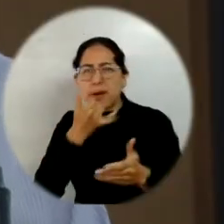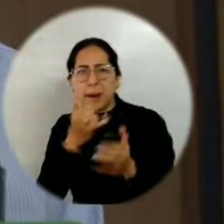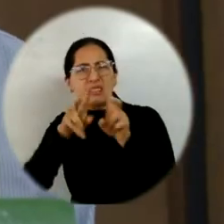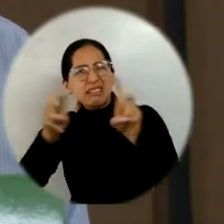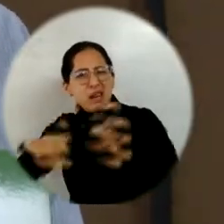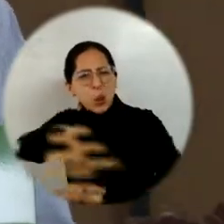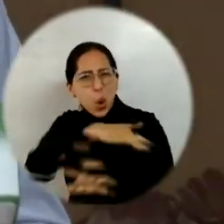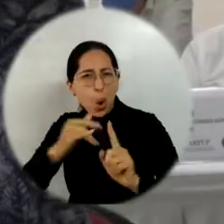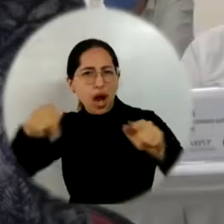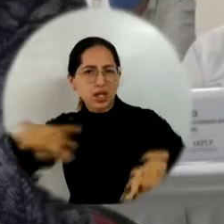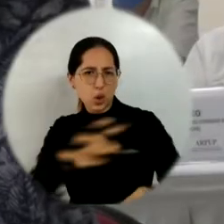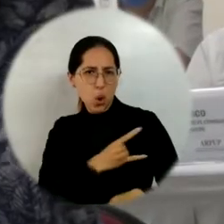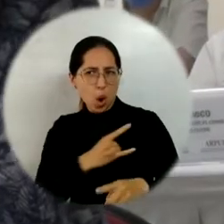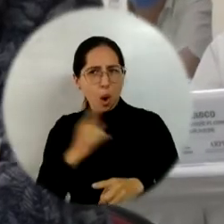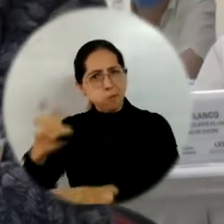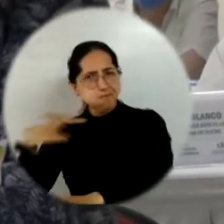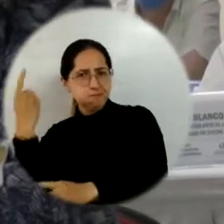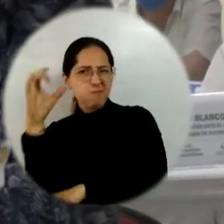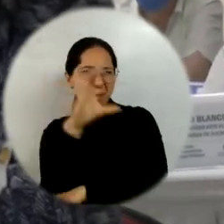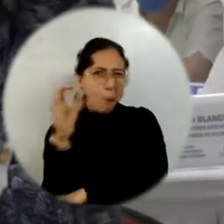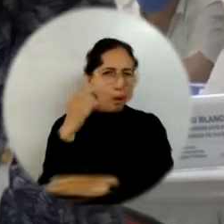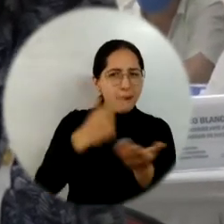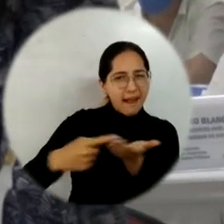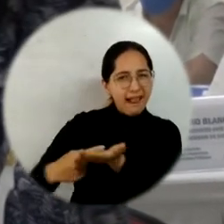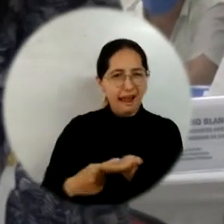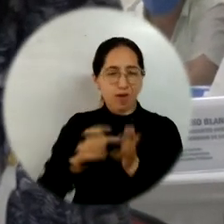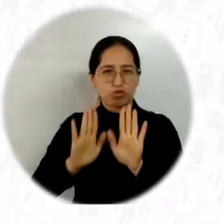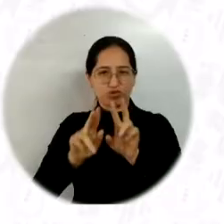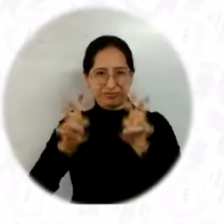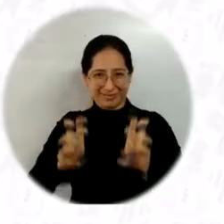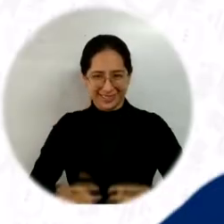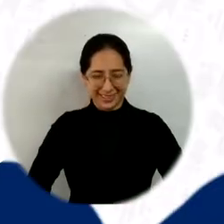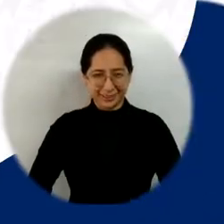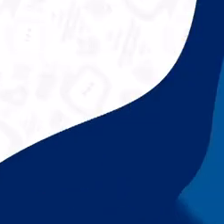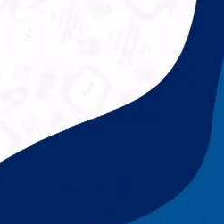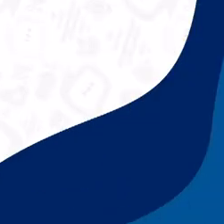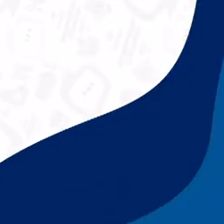a la situación de las instituciones de educación superior en Colombia.